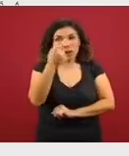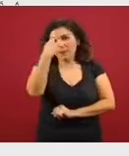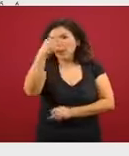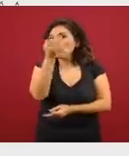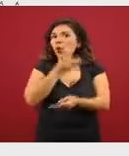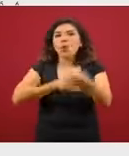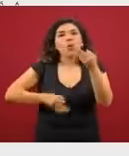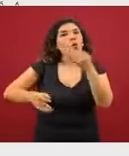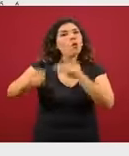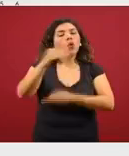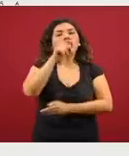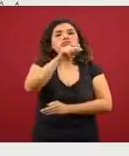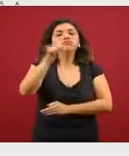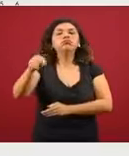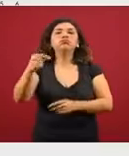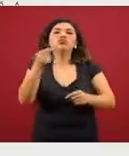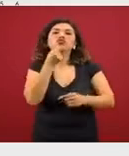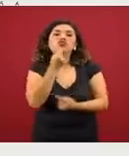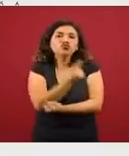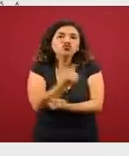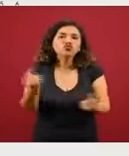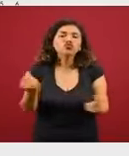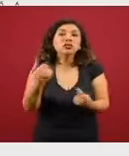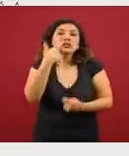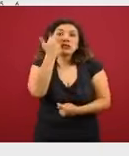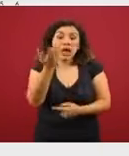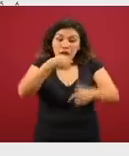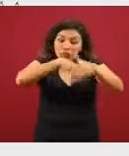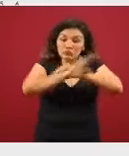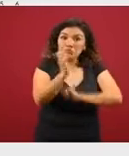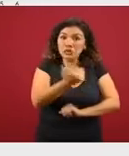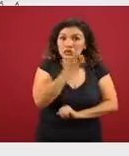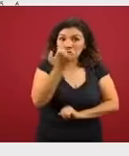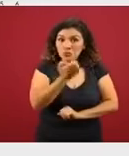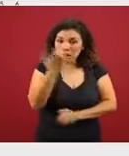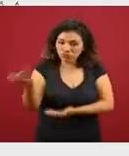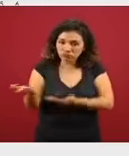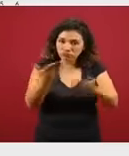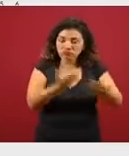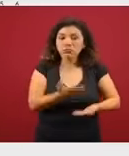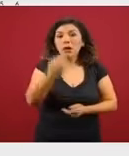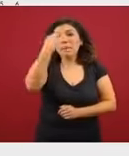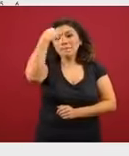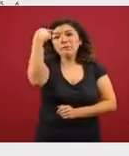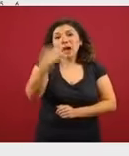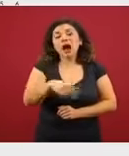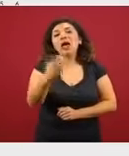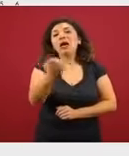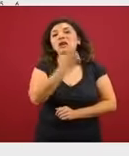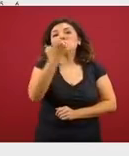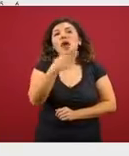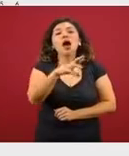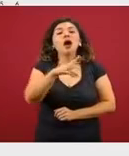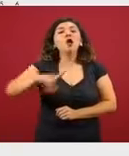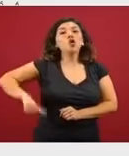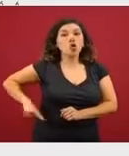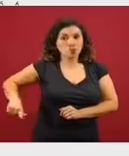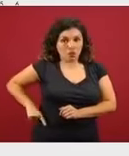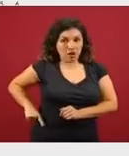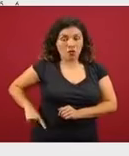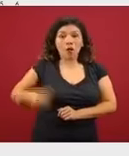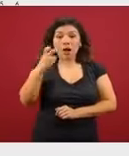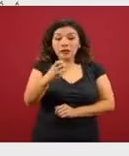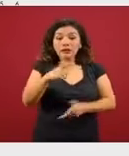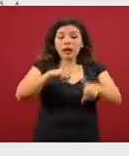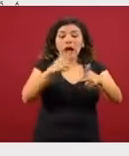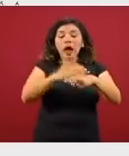que así lo deseen, para las escuelas públicas, que va a durar hasta el